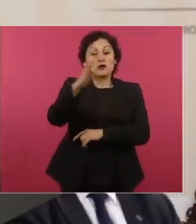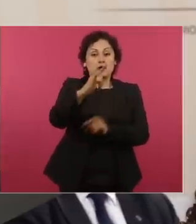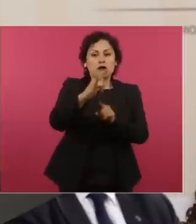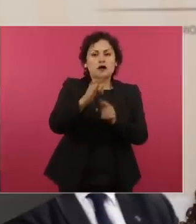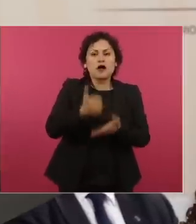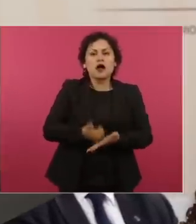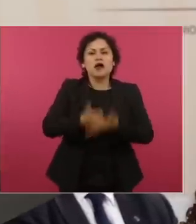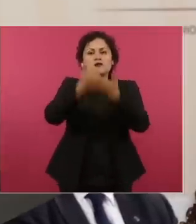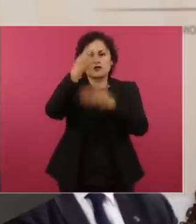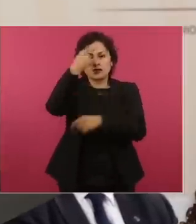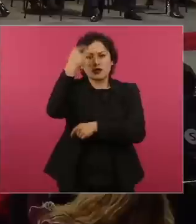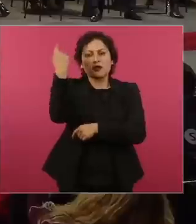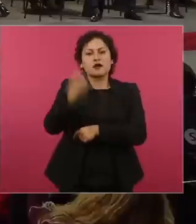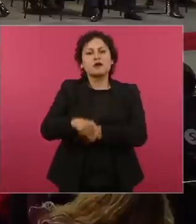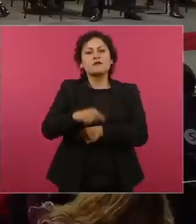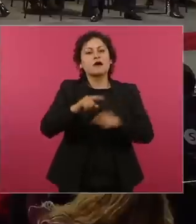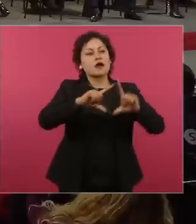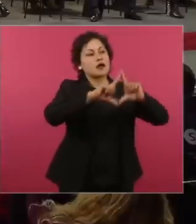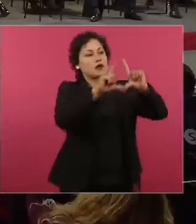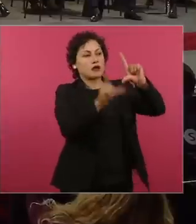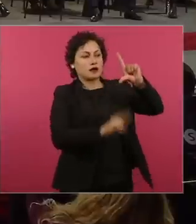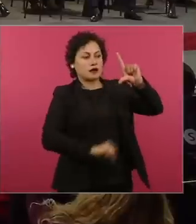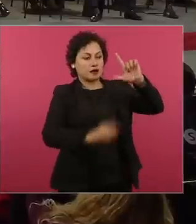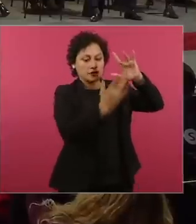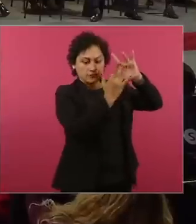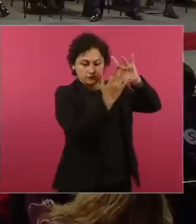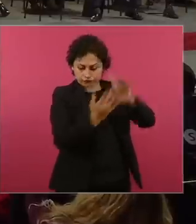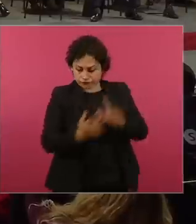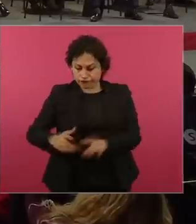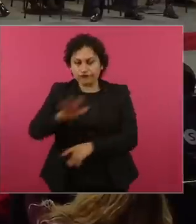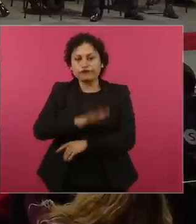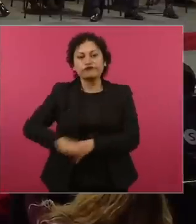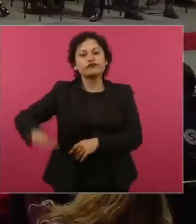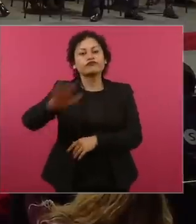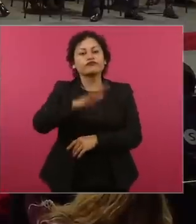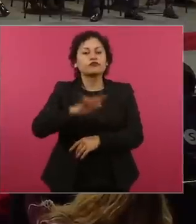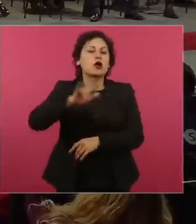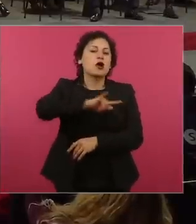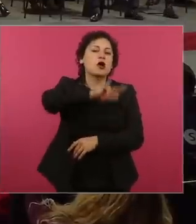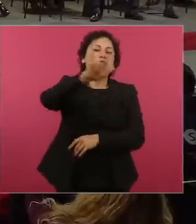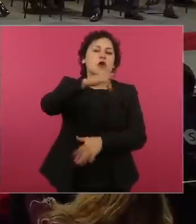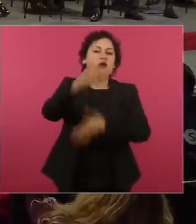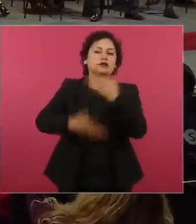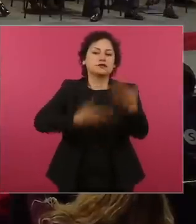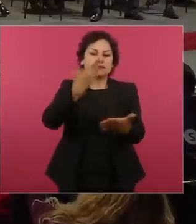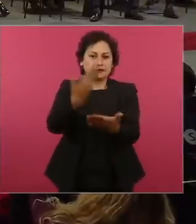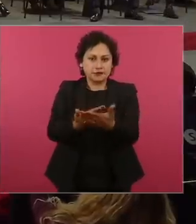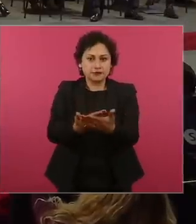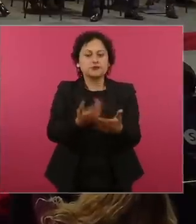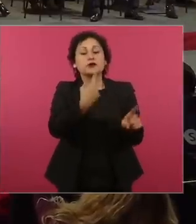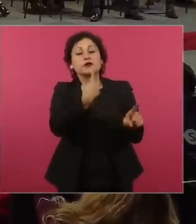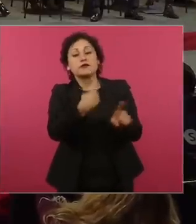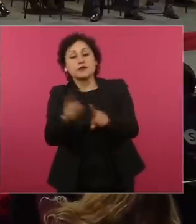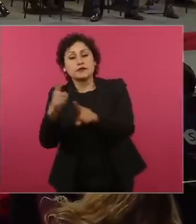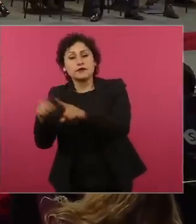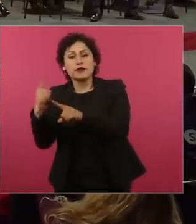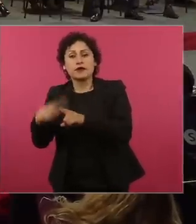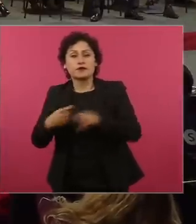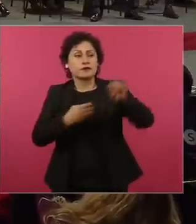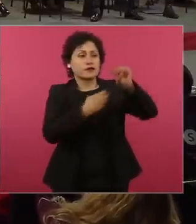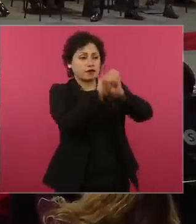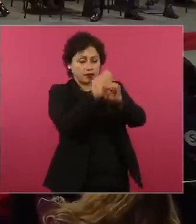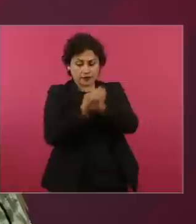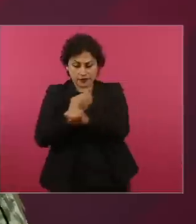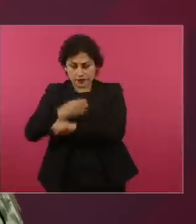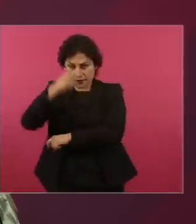la conectividad y la cobertura de los servicios aéreos entre las diferentes áreas geográficas del país